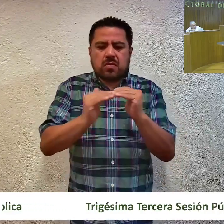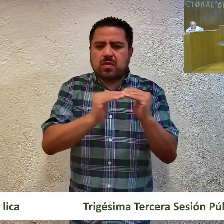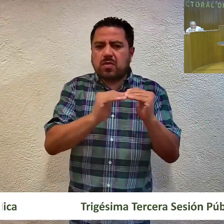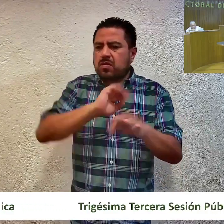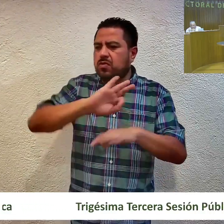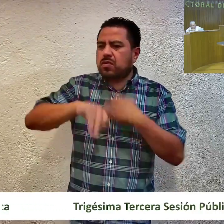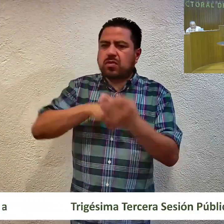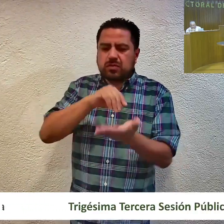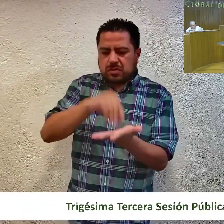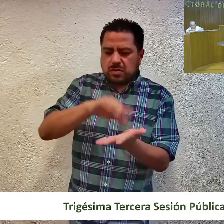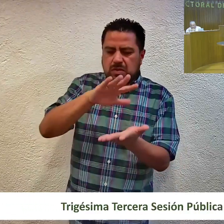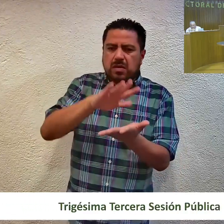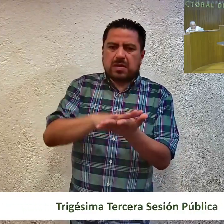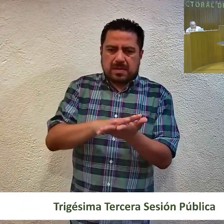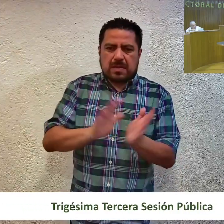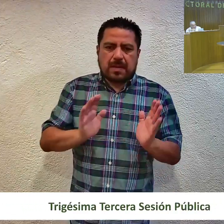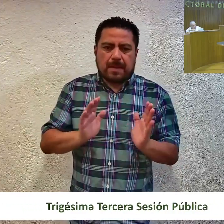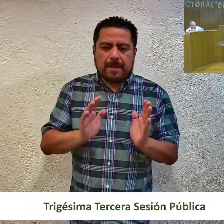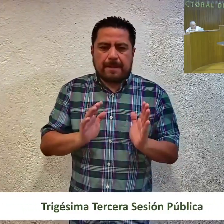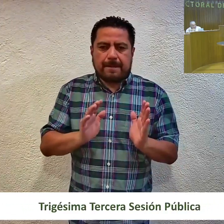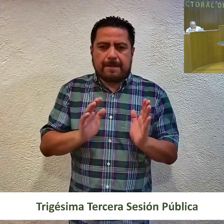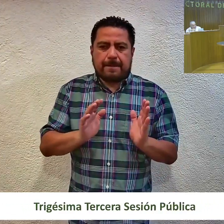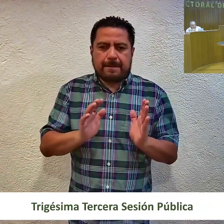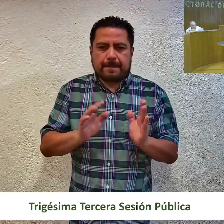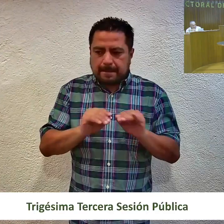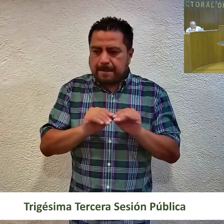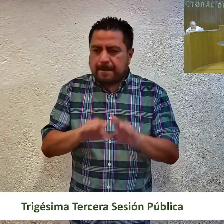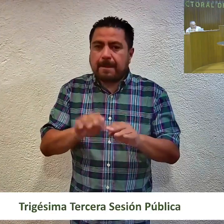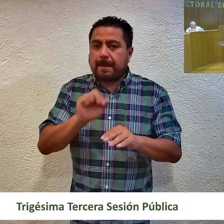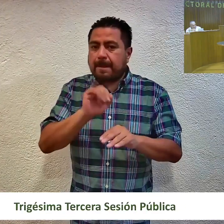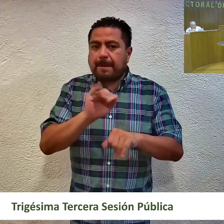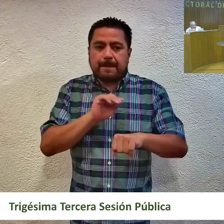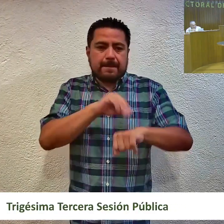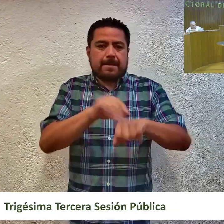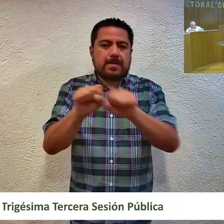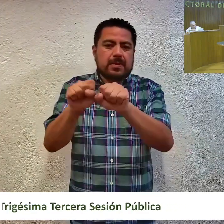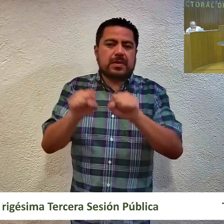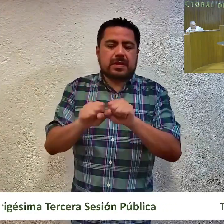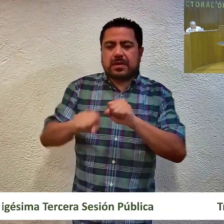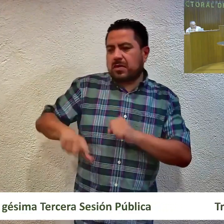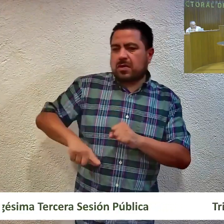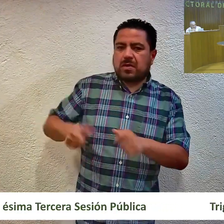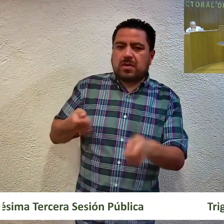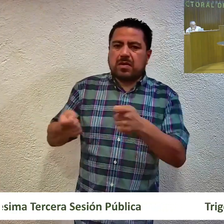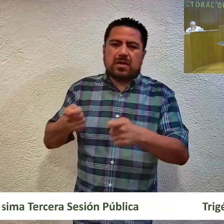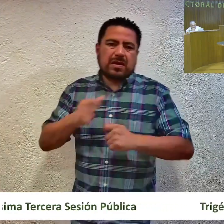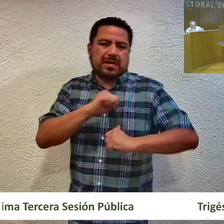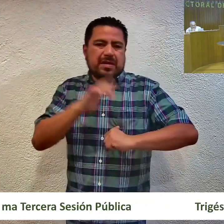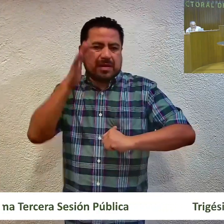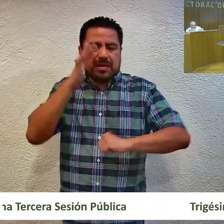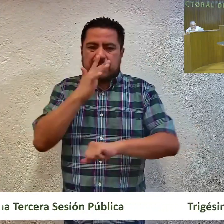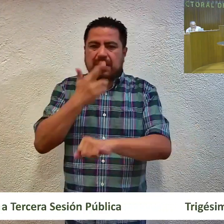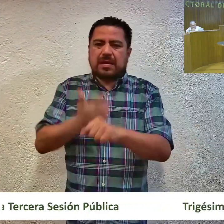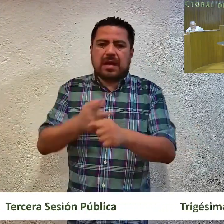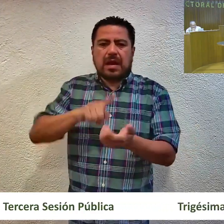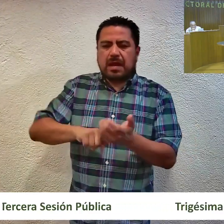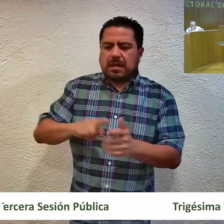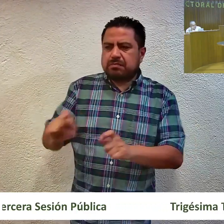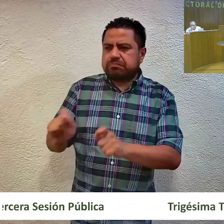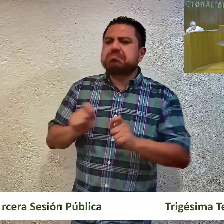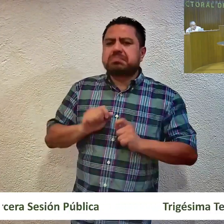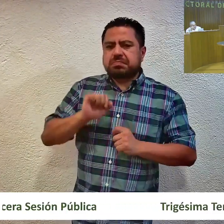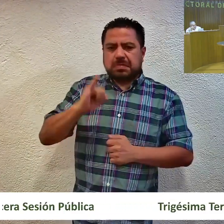establecido en los lineamientos máxime que si se aplica el sistema de gobernanza que refieren los actores para adquirir la ciudadanía indígena